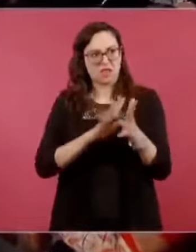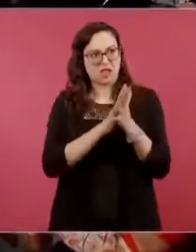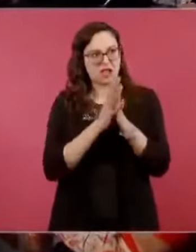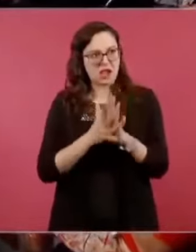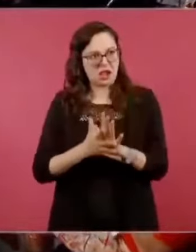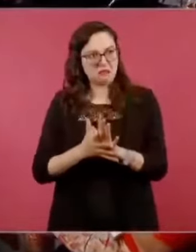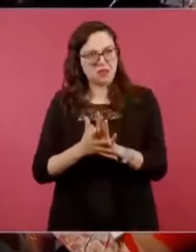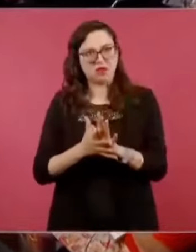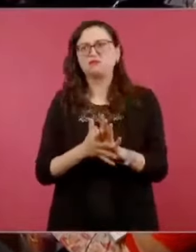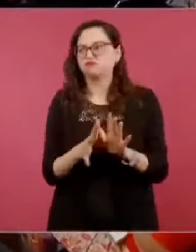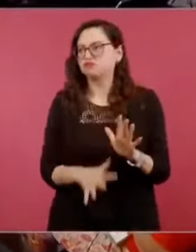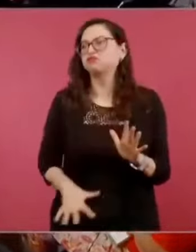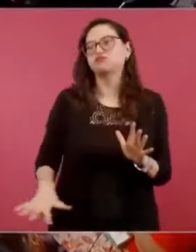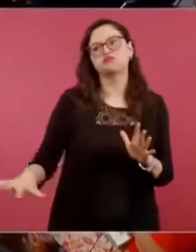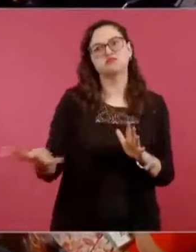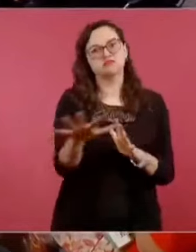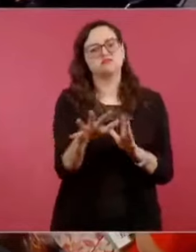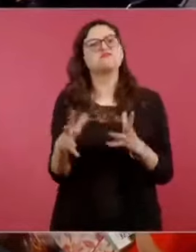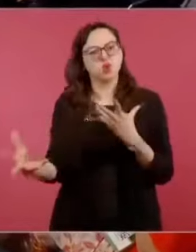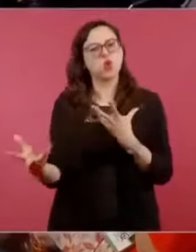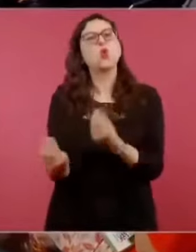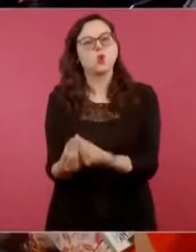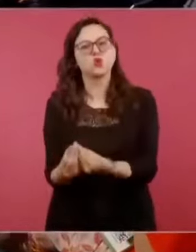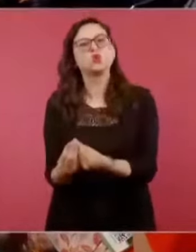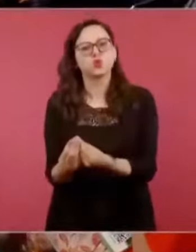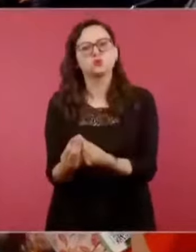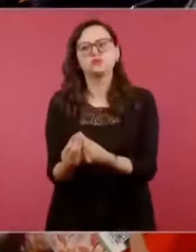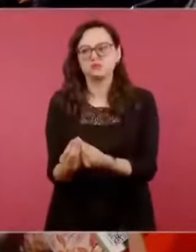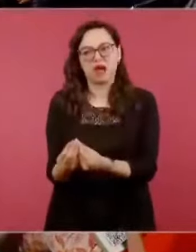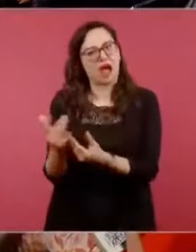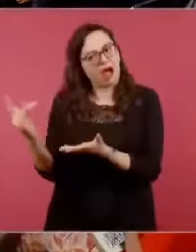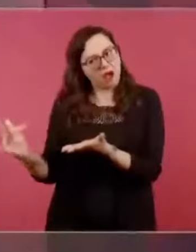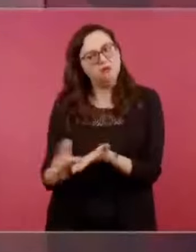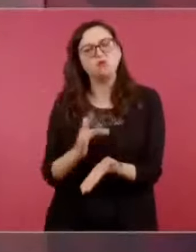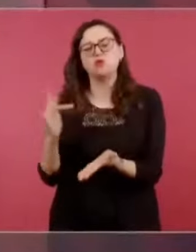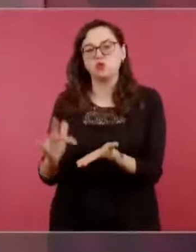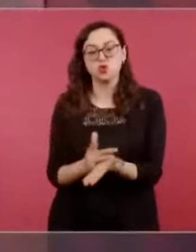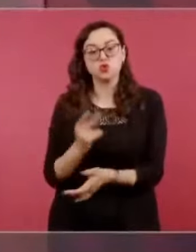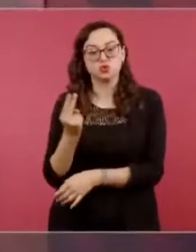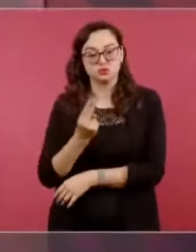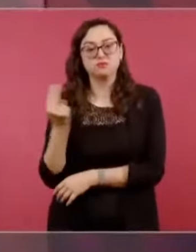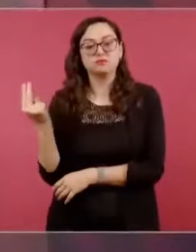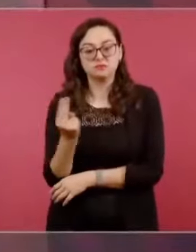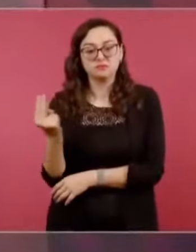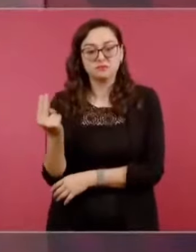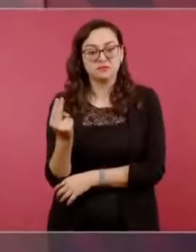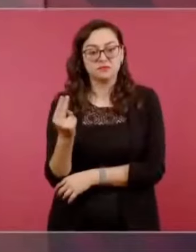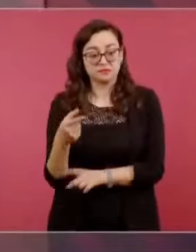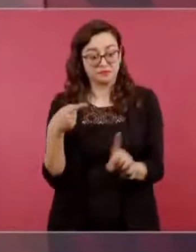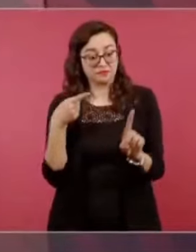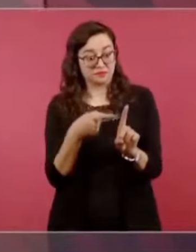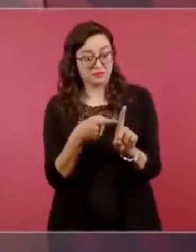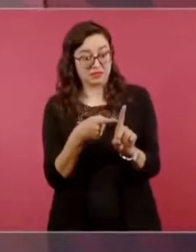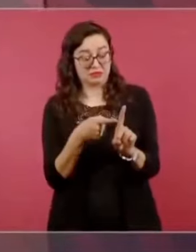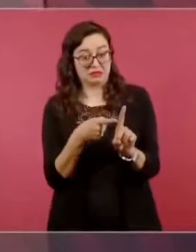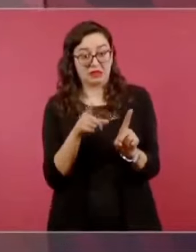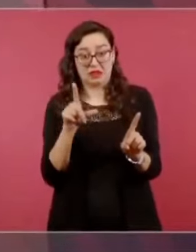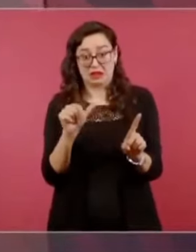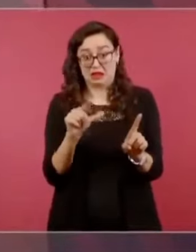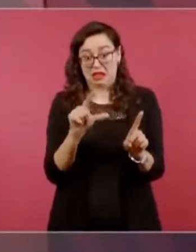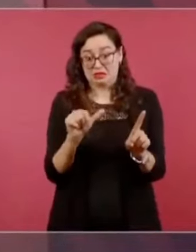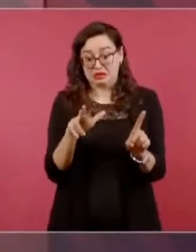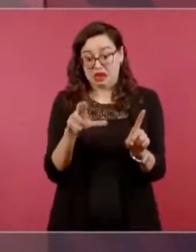transformadora. La estrategia del general puede resumirse